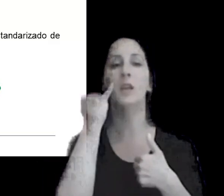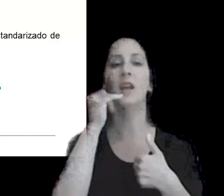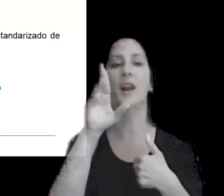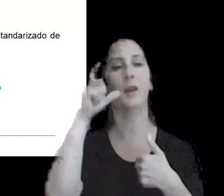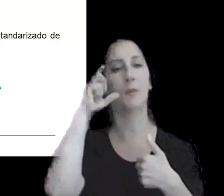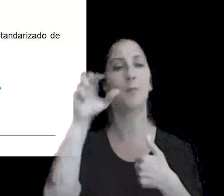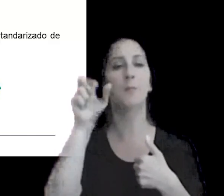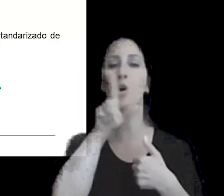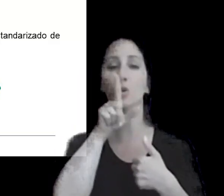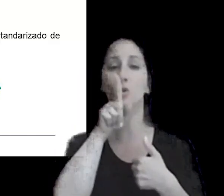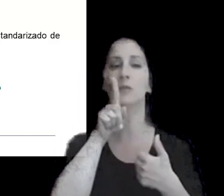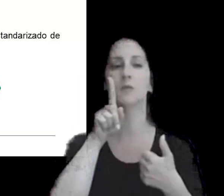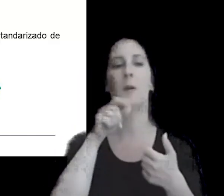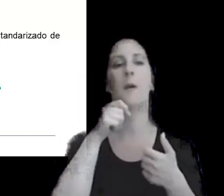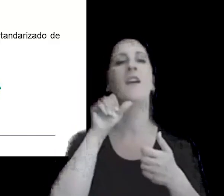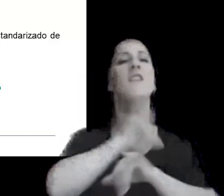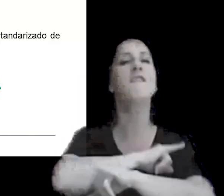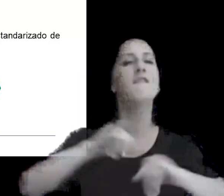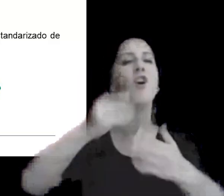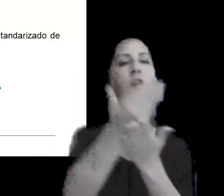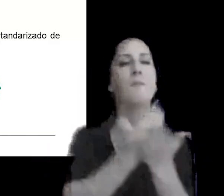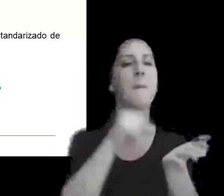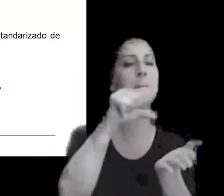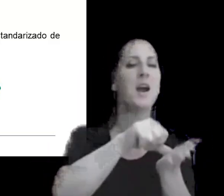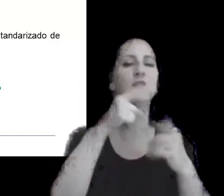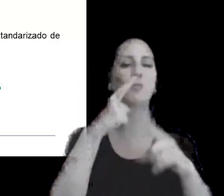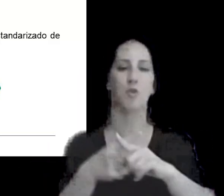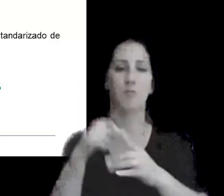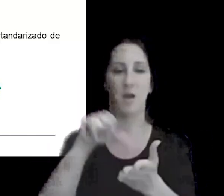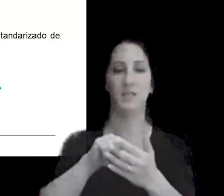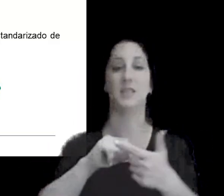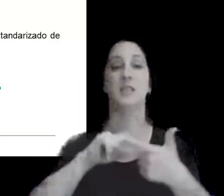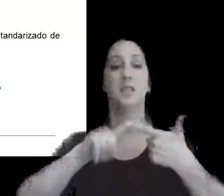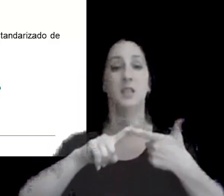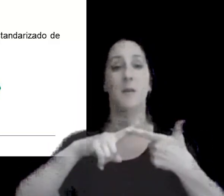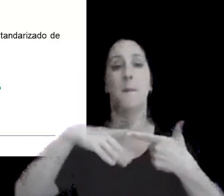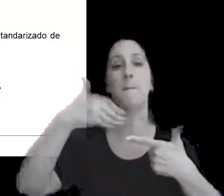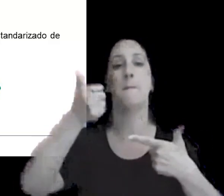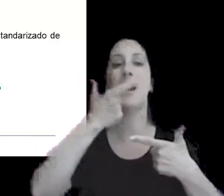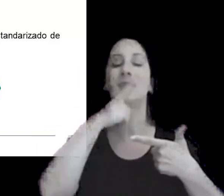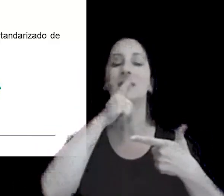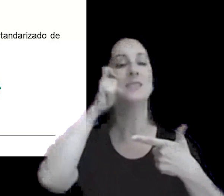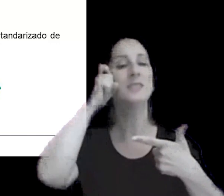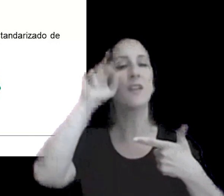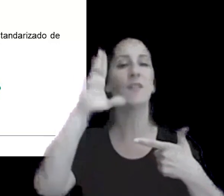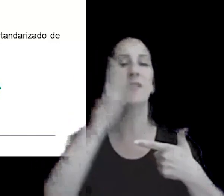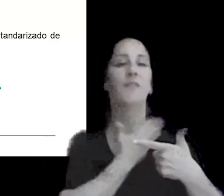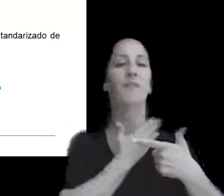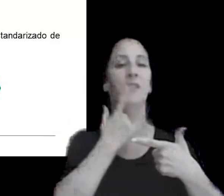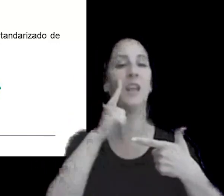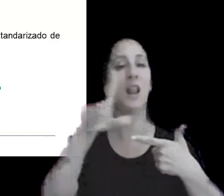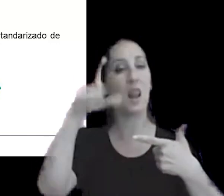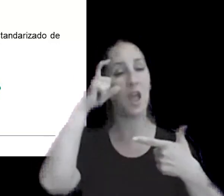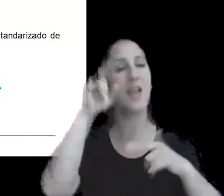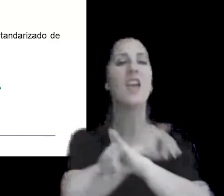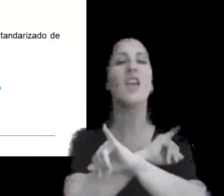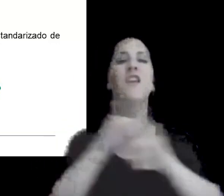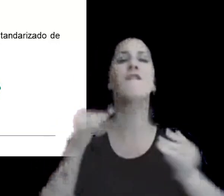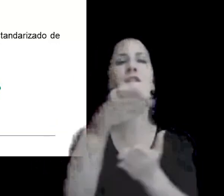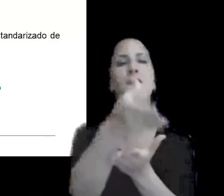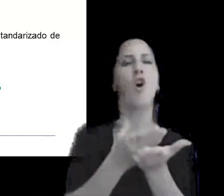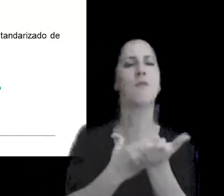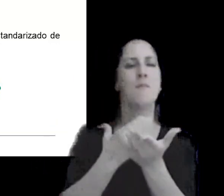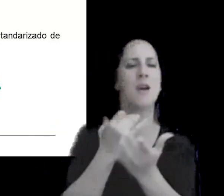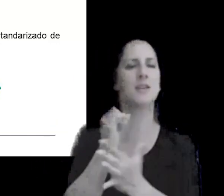o informes país por país el segundo nivel es el del master file o los informes maestros